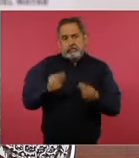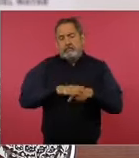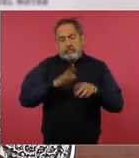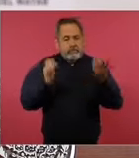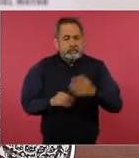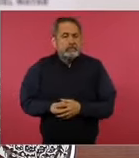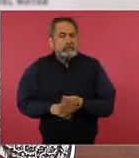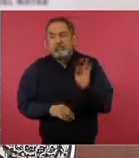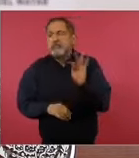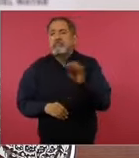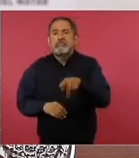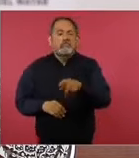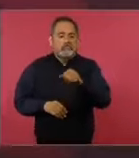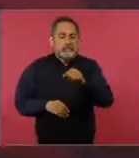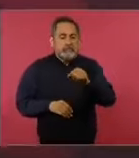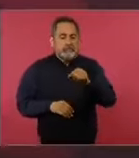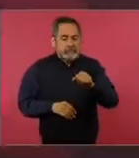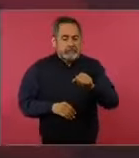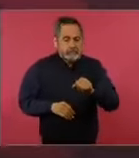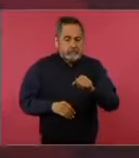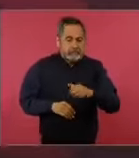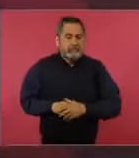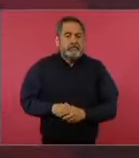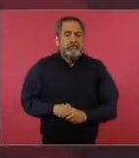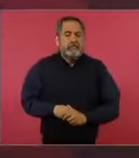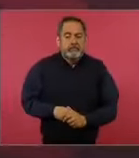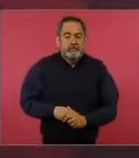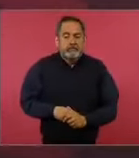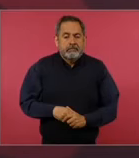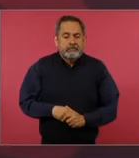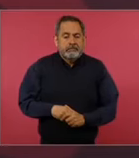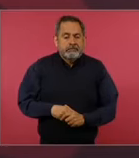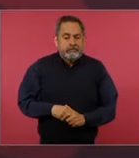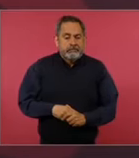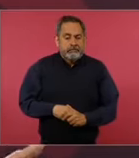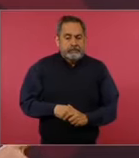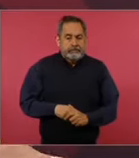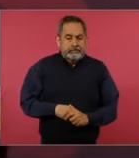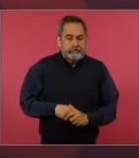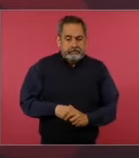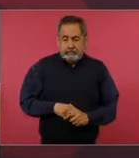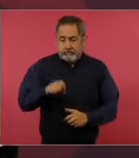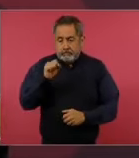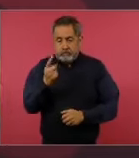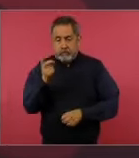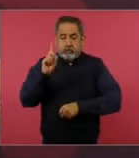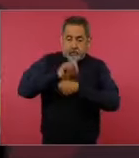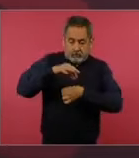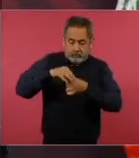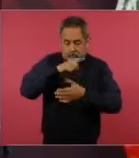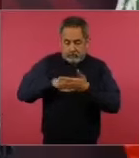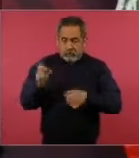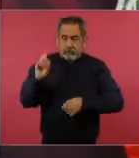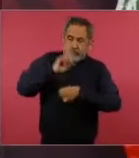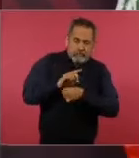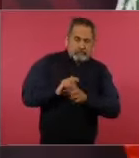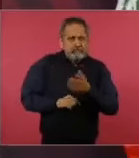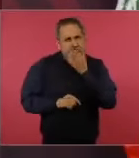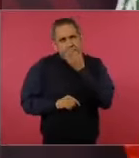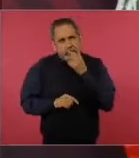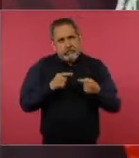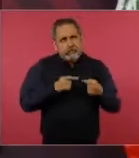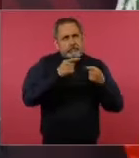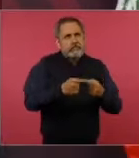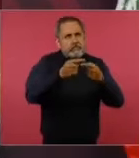lo pueden hacer no en una sola elección, aunque son